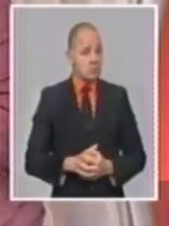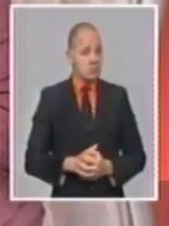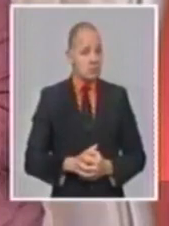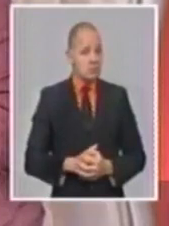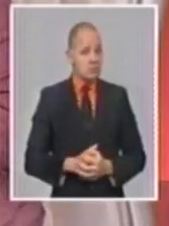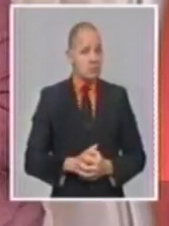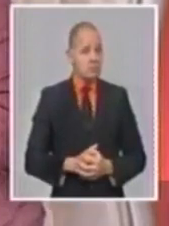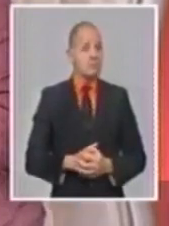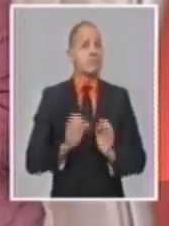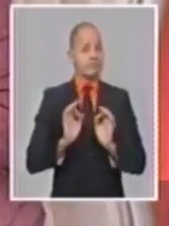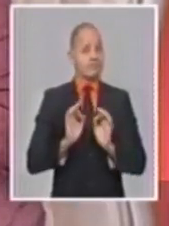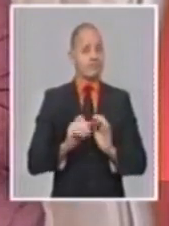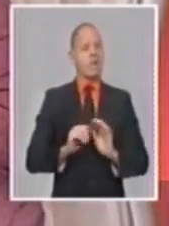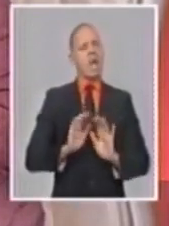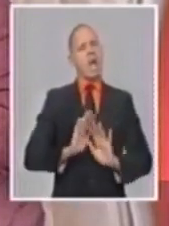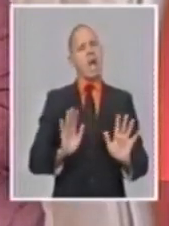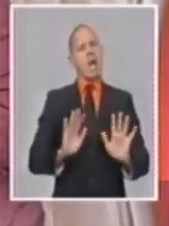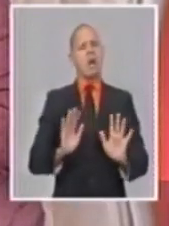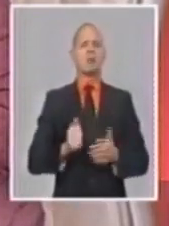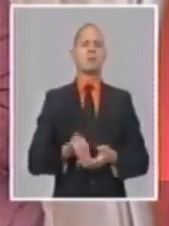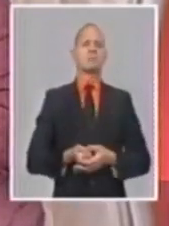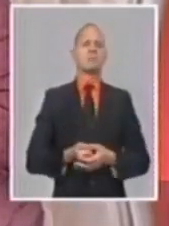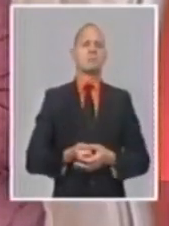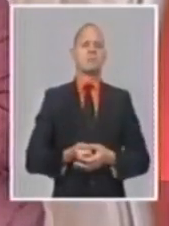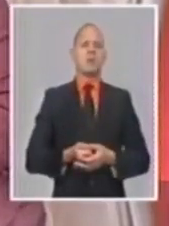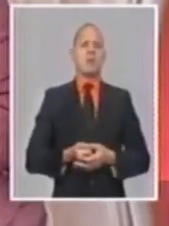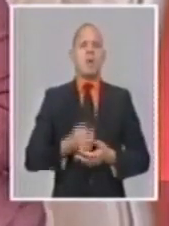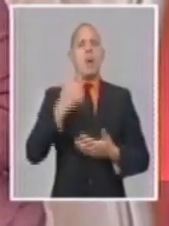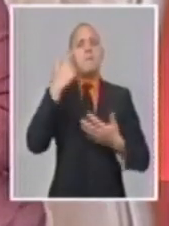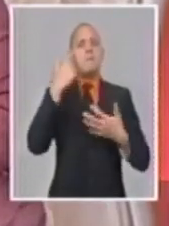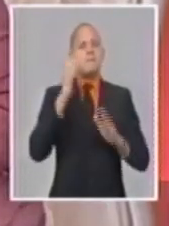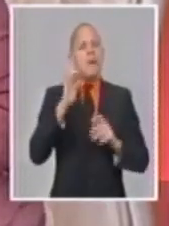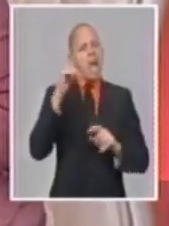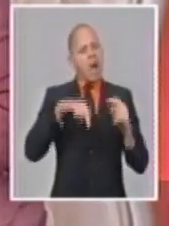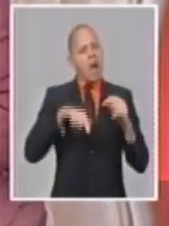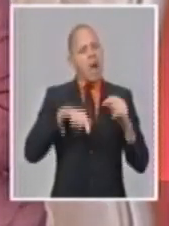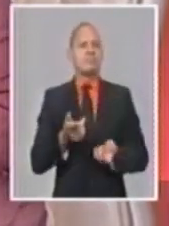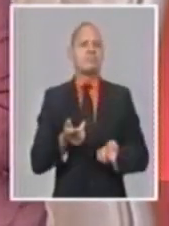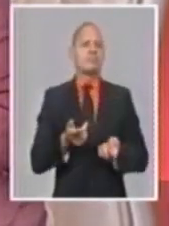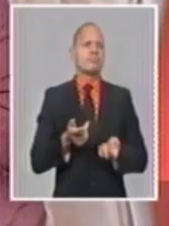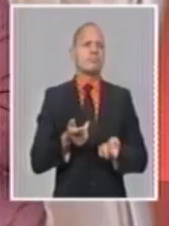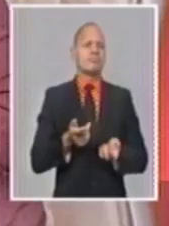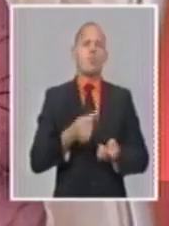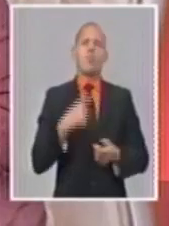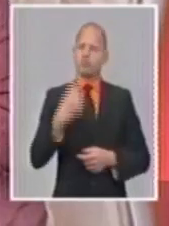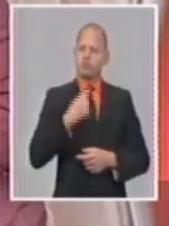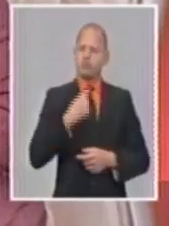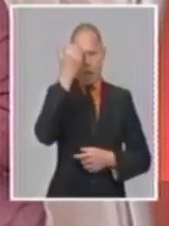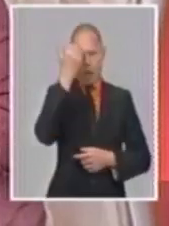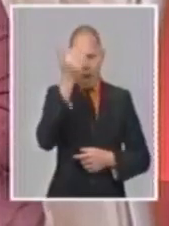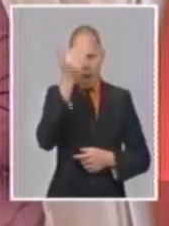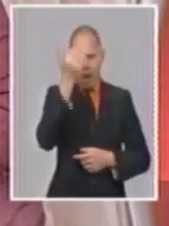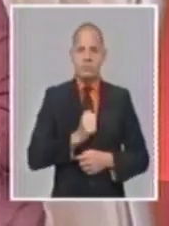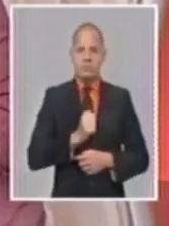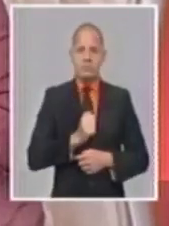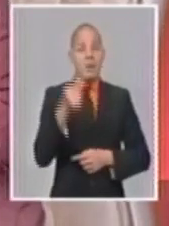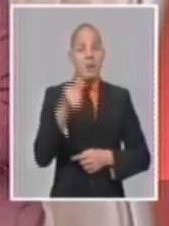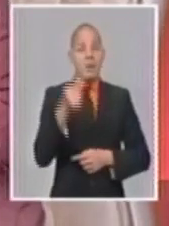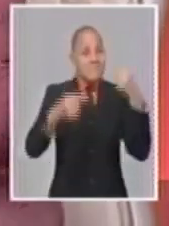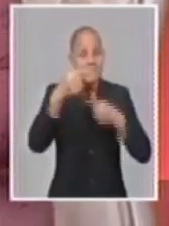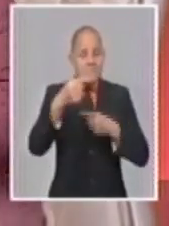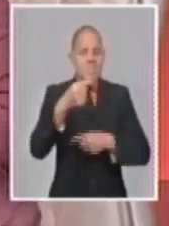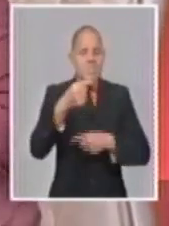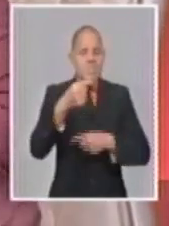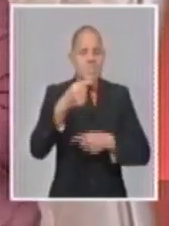de Finanzas y Precios. Yo creo que el tomarnos un minuto y reconocer el papel que está